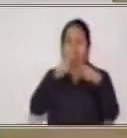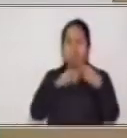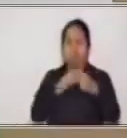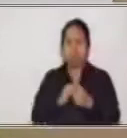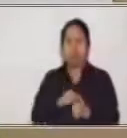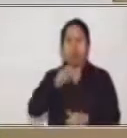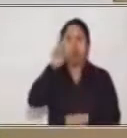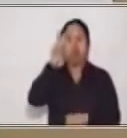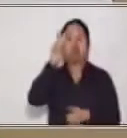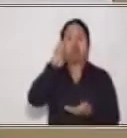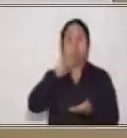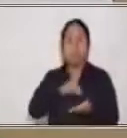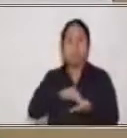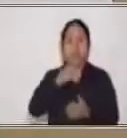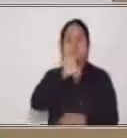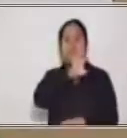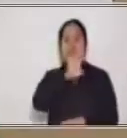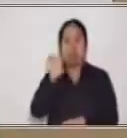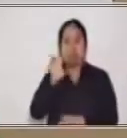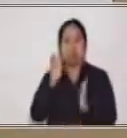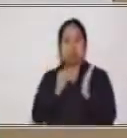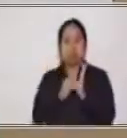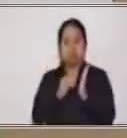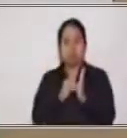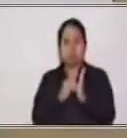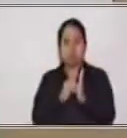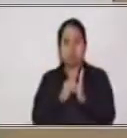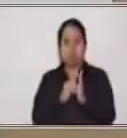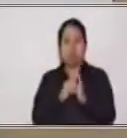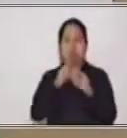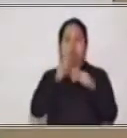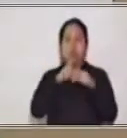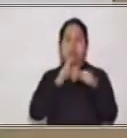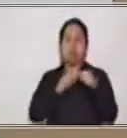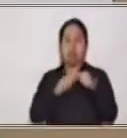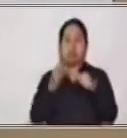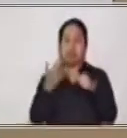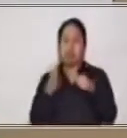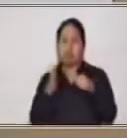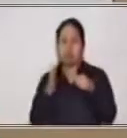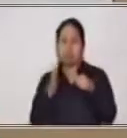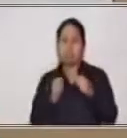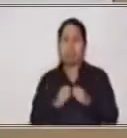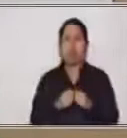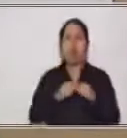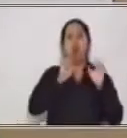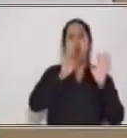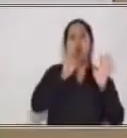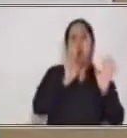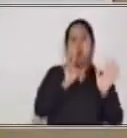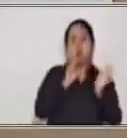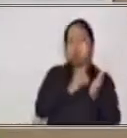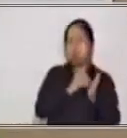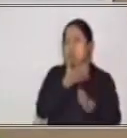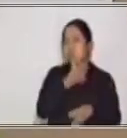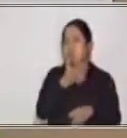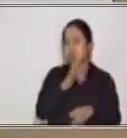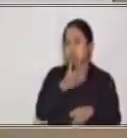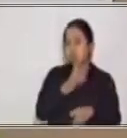los 2.500 quetzales, y el valor del dólar que es aproximadamente 8 quetzales. Muy bien,